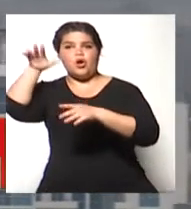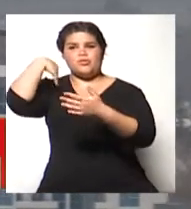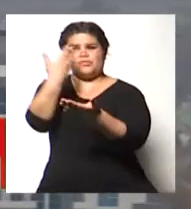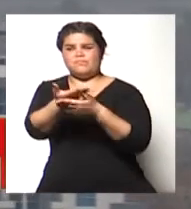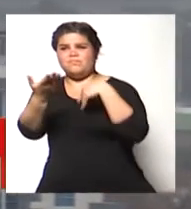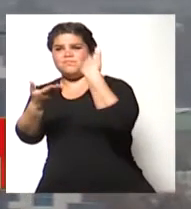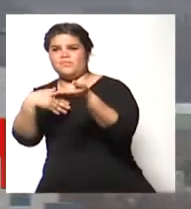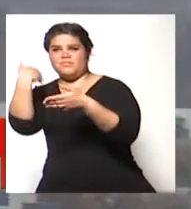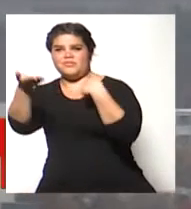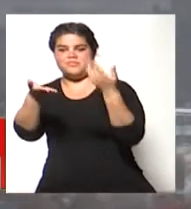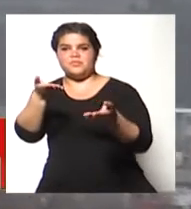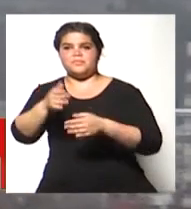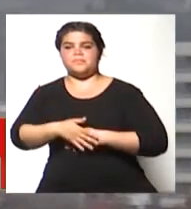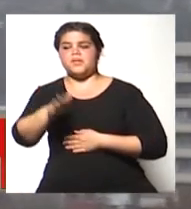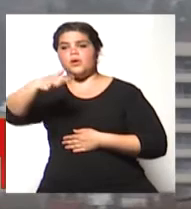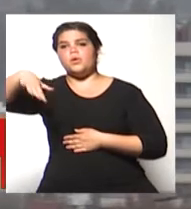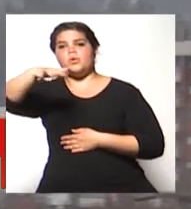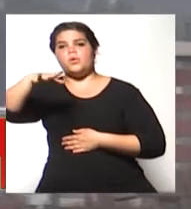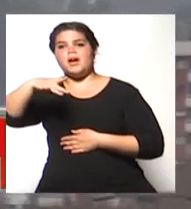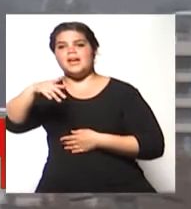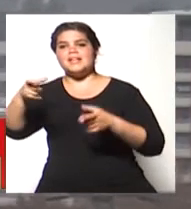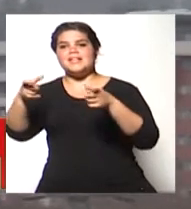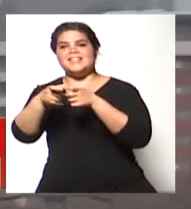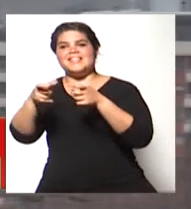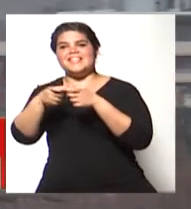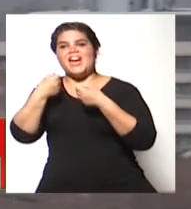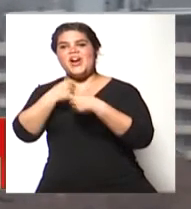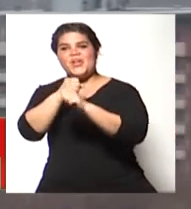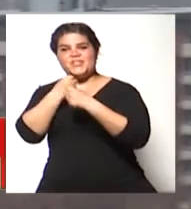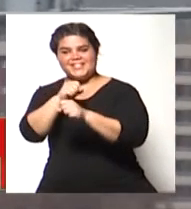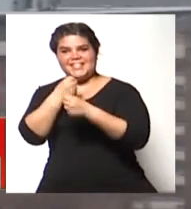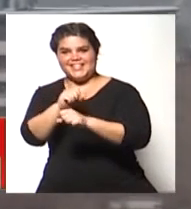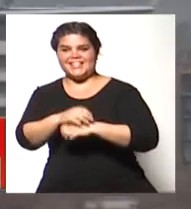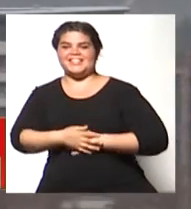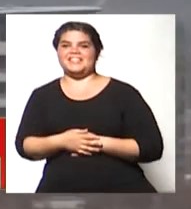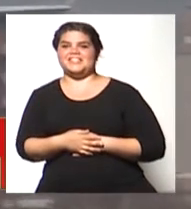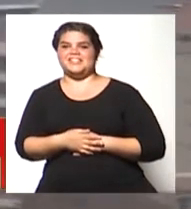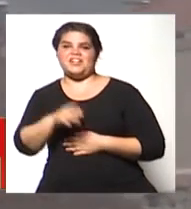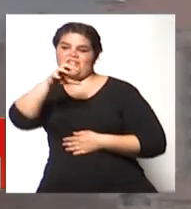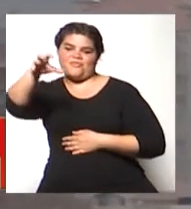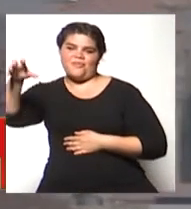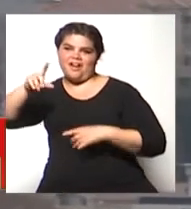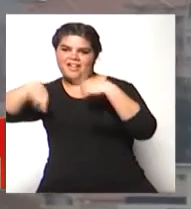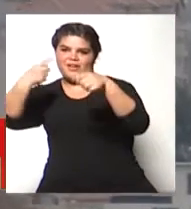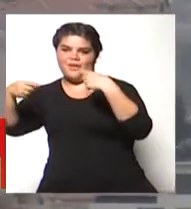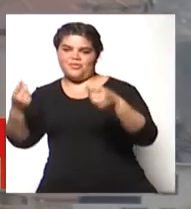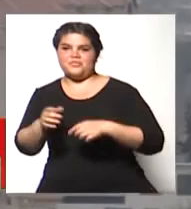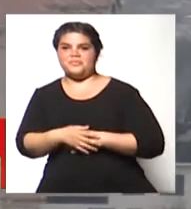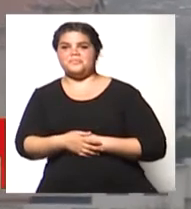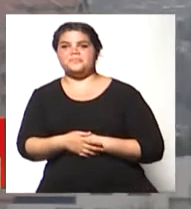Todo esto en la zona de San José, entrada de Los Cerrillos, Cuartallarí. En Maipú,